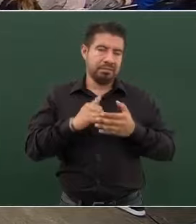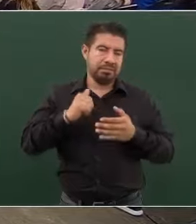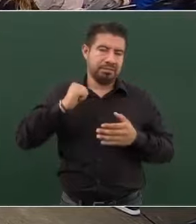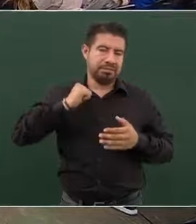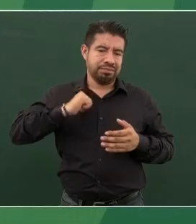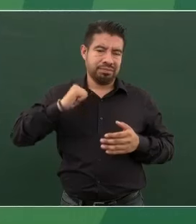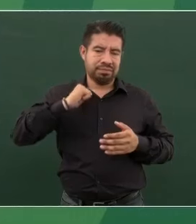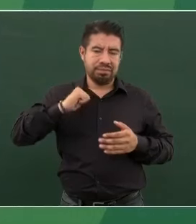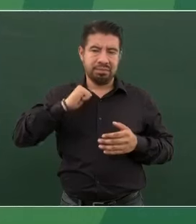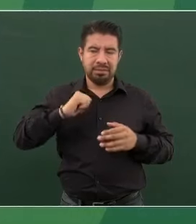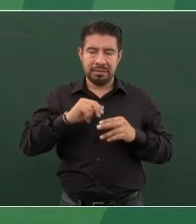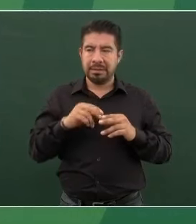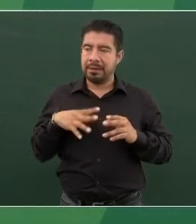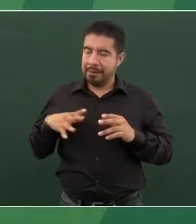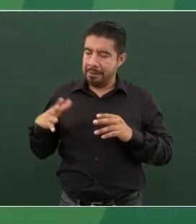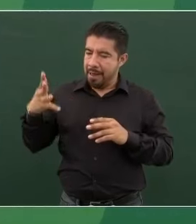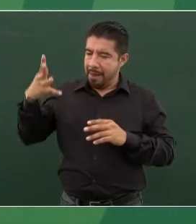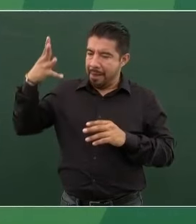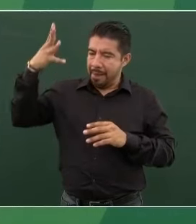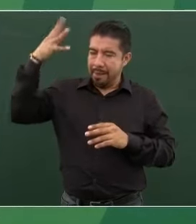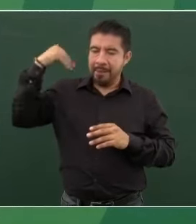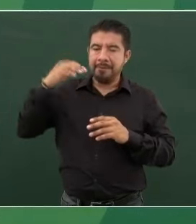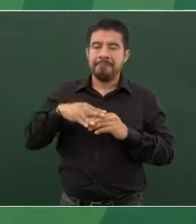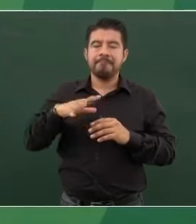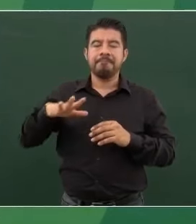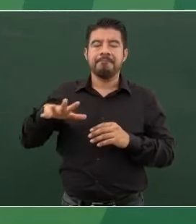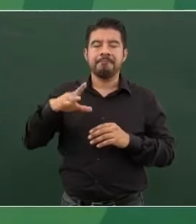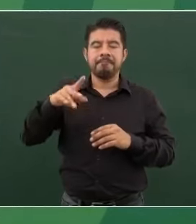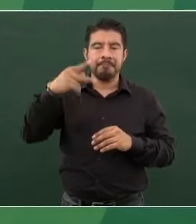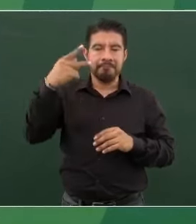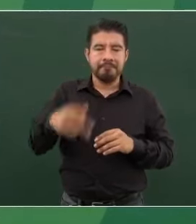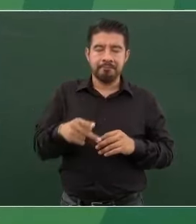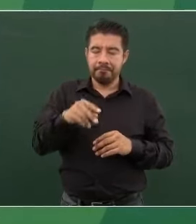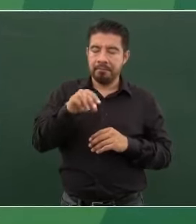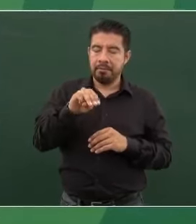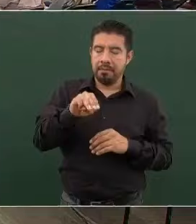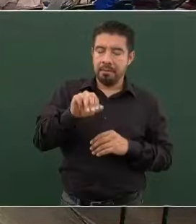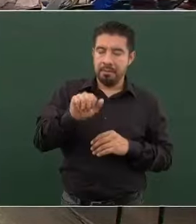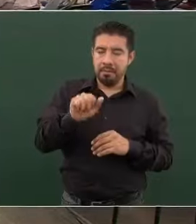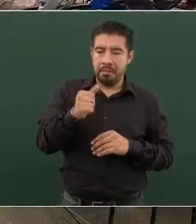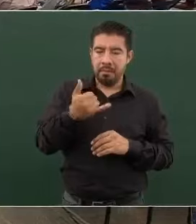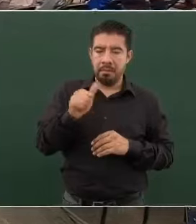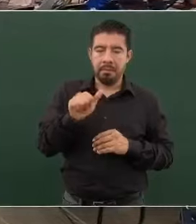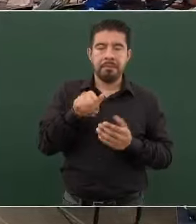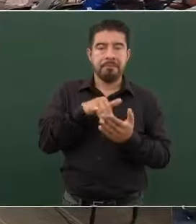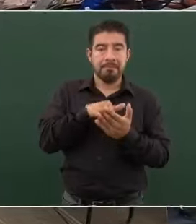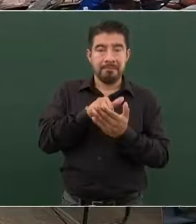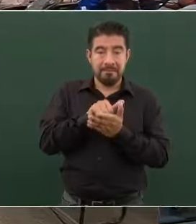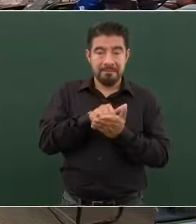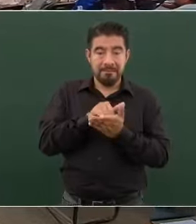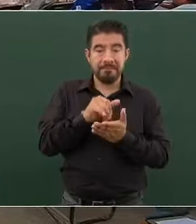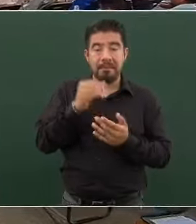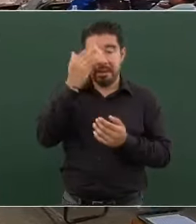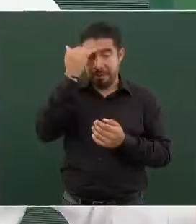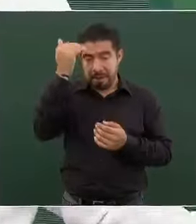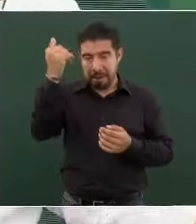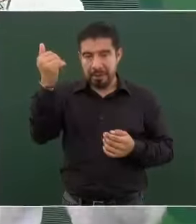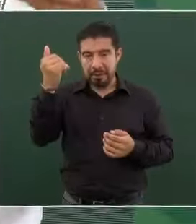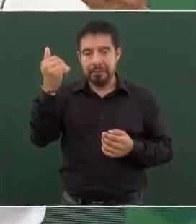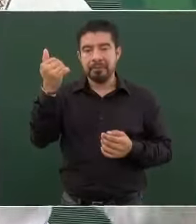maya, respetando nuestras soberanías, pero